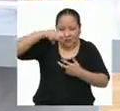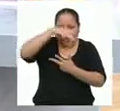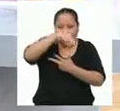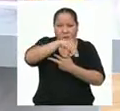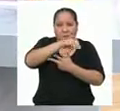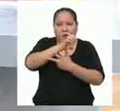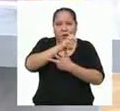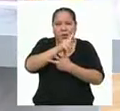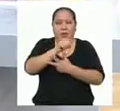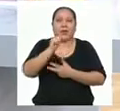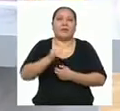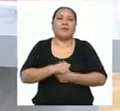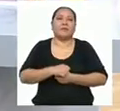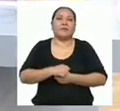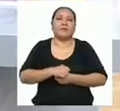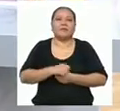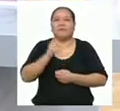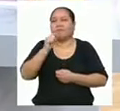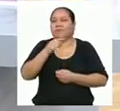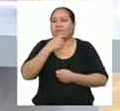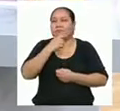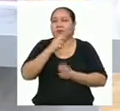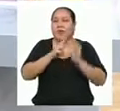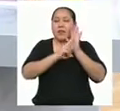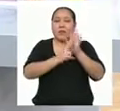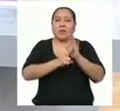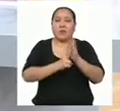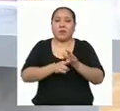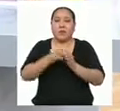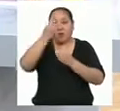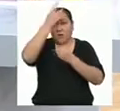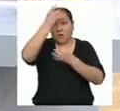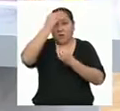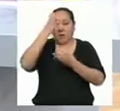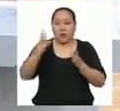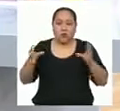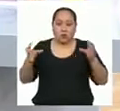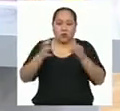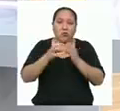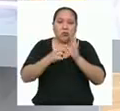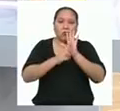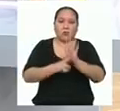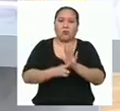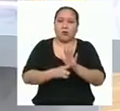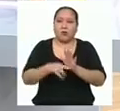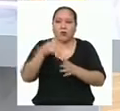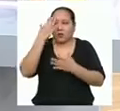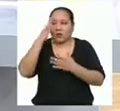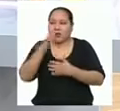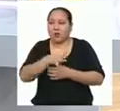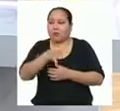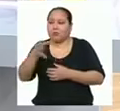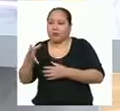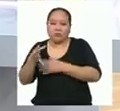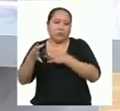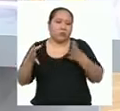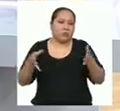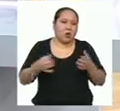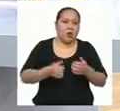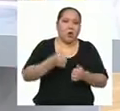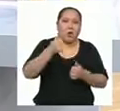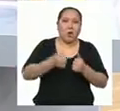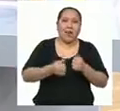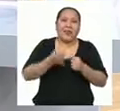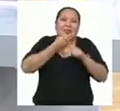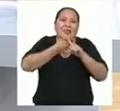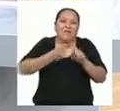de tendencia central, que representa un conjunto de datos, pero no mide qué tan alejados están los datos con respecto